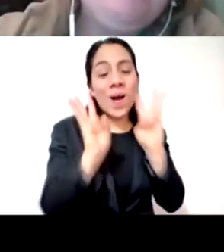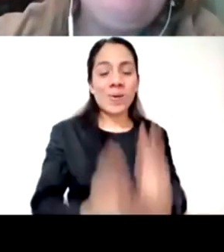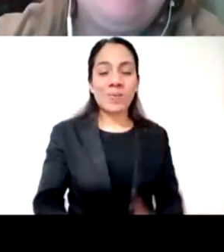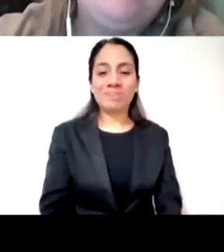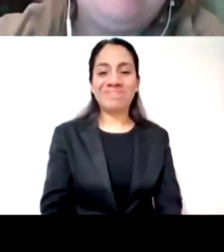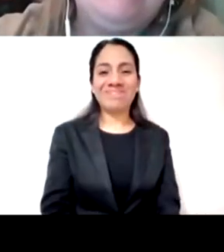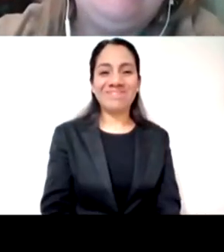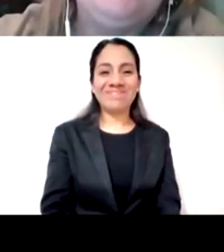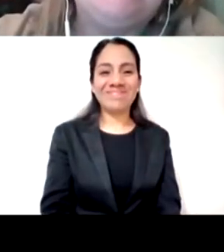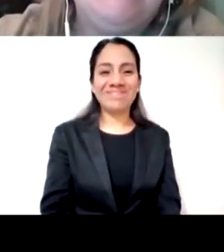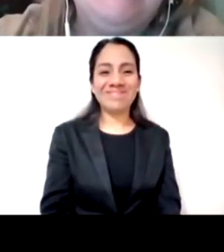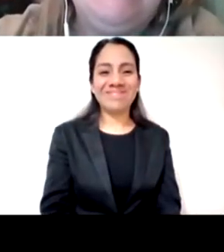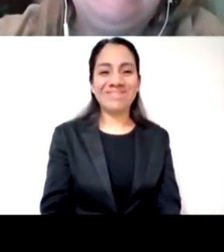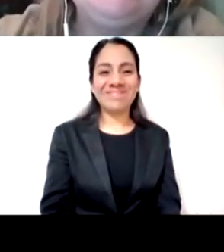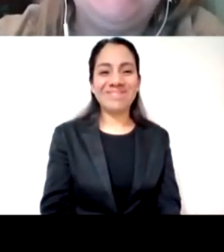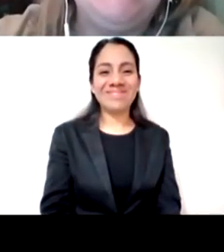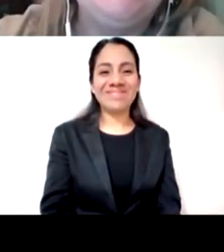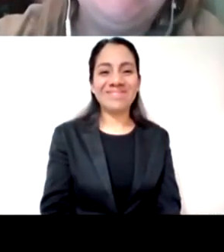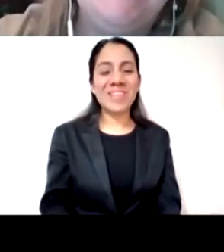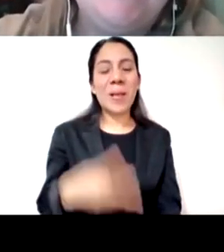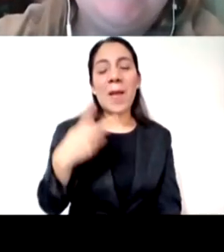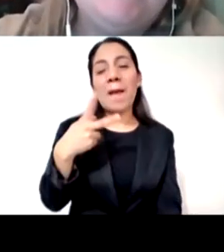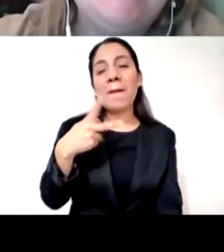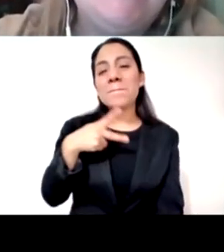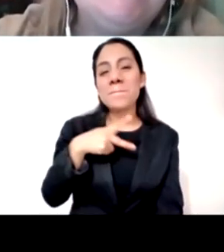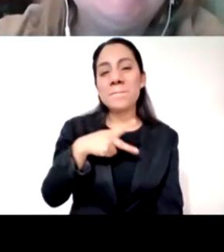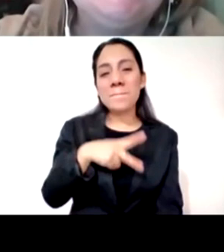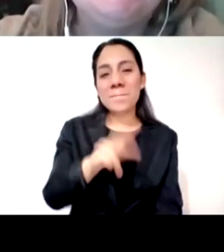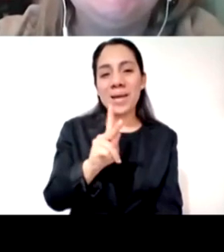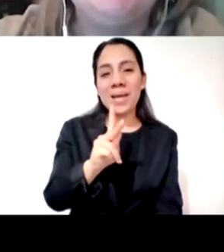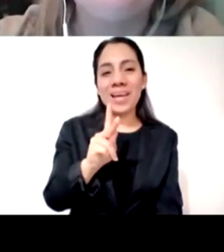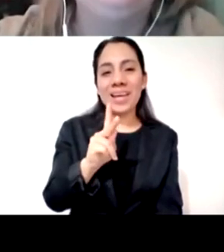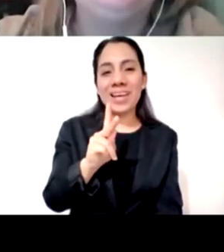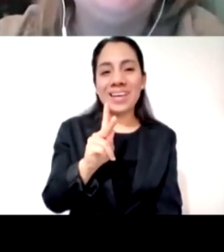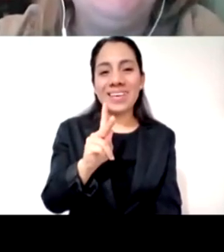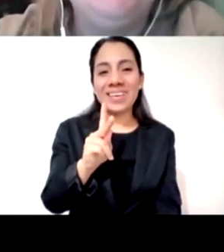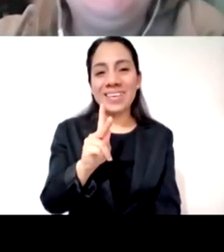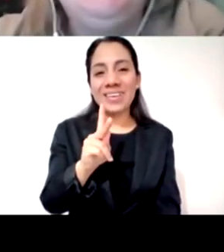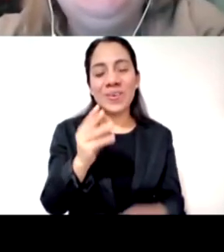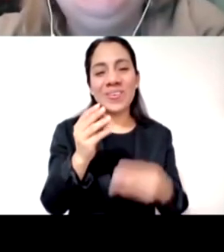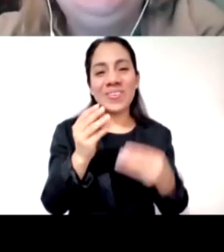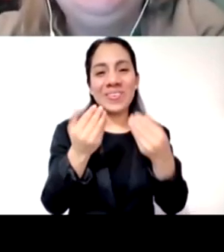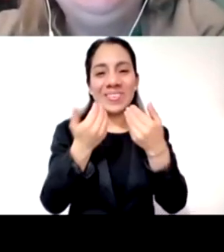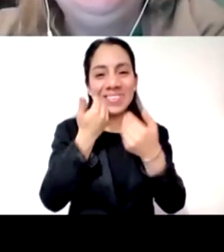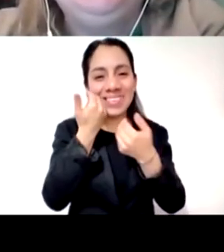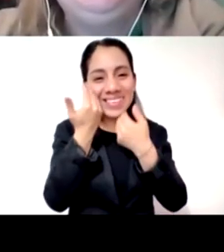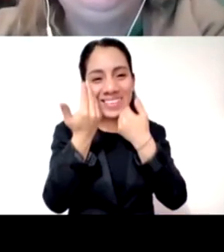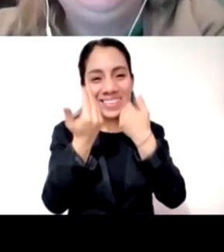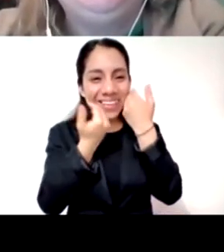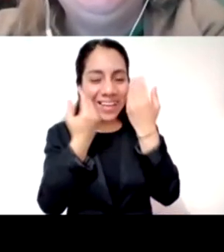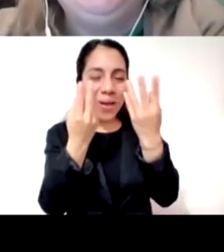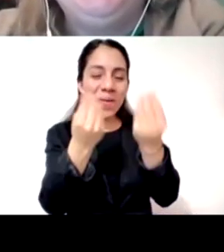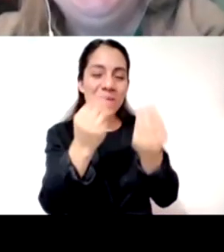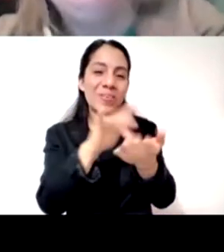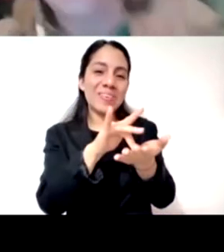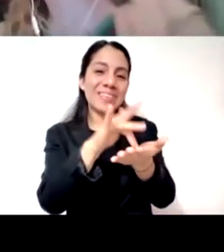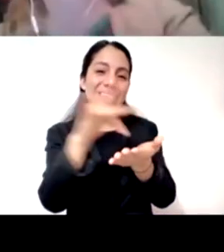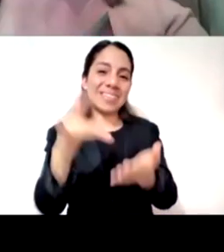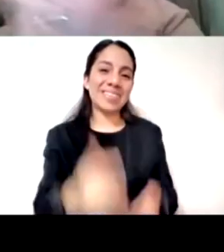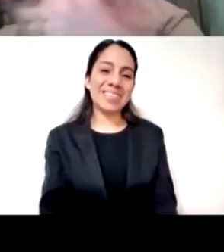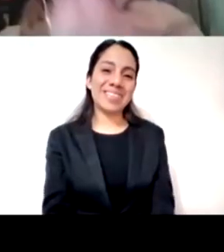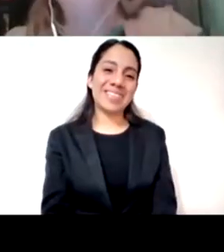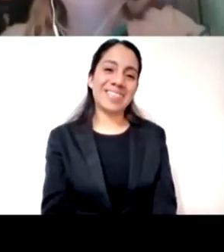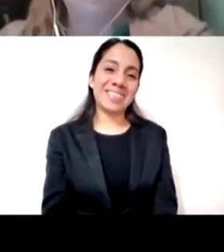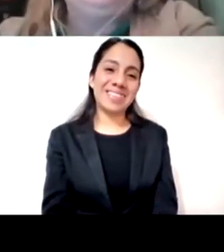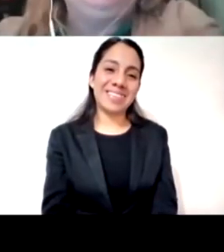pero digamos él sí es tierno en tu boca suena como en la de ninguno muchas